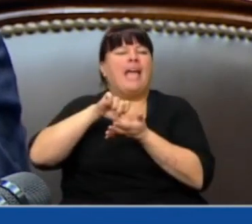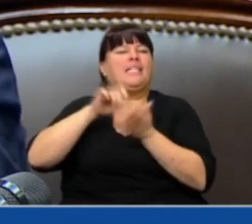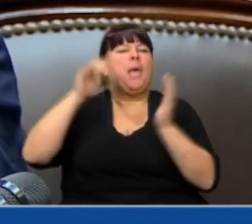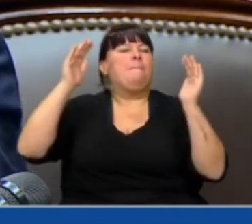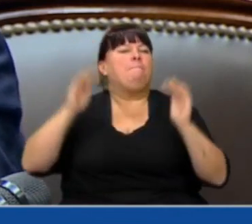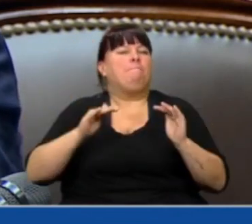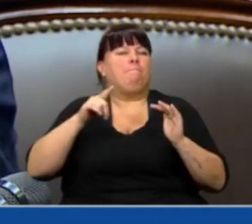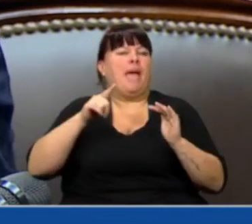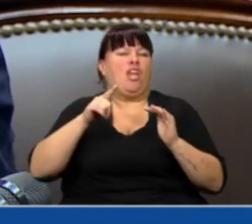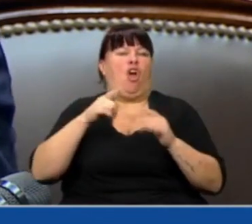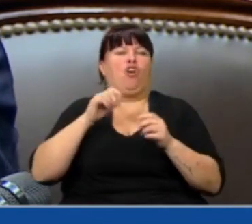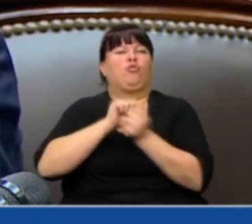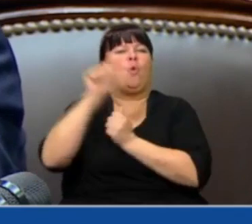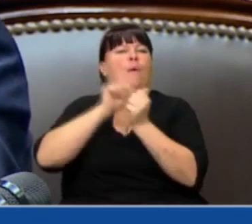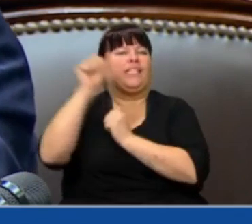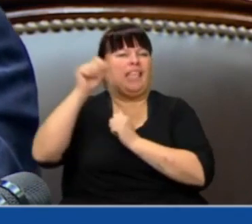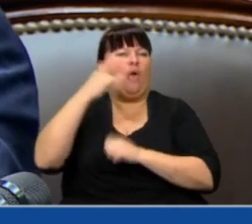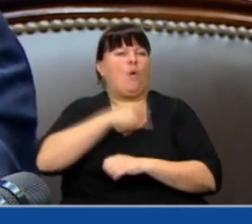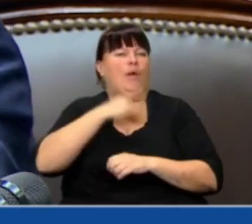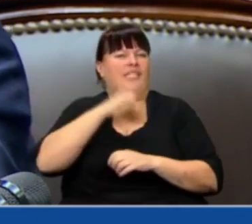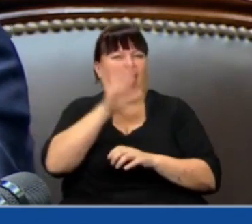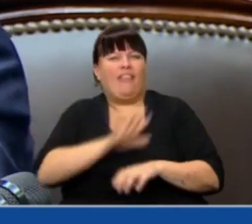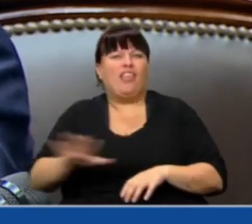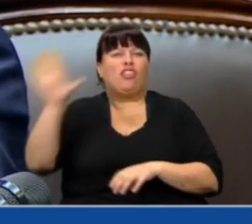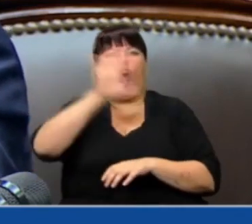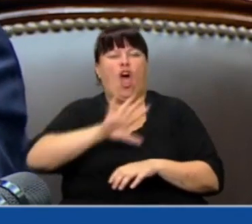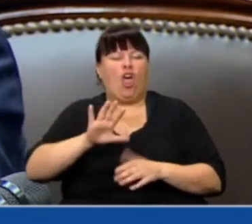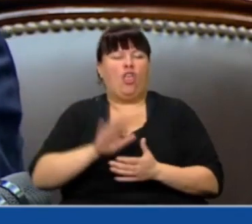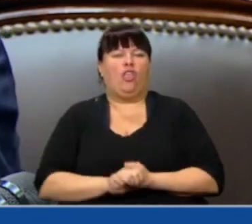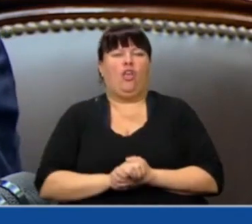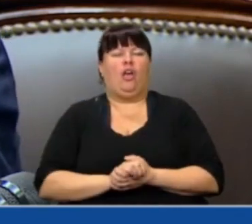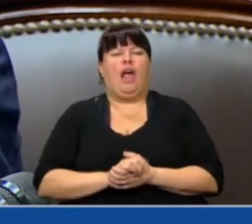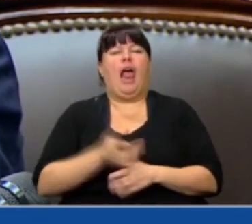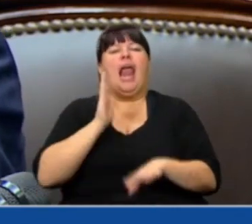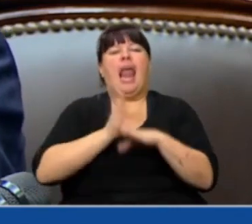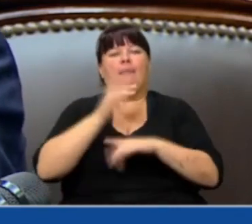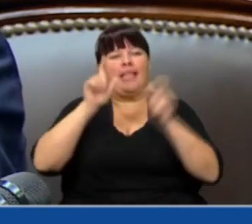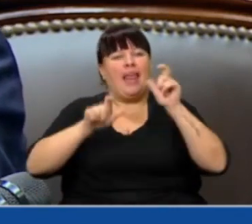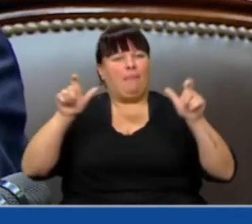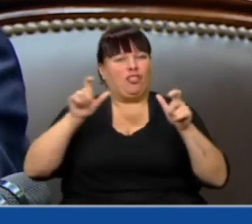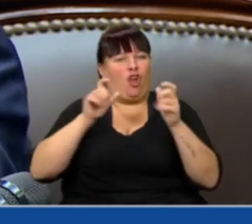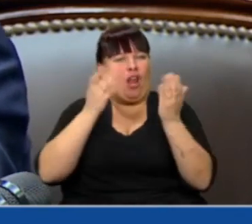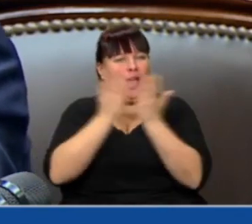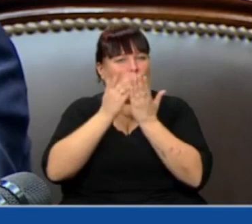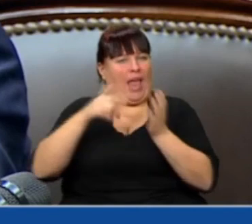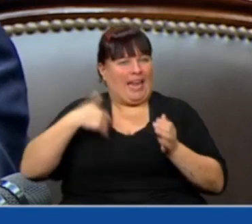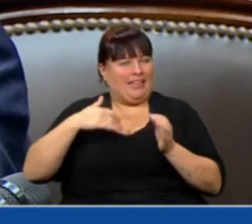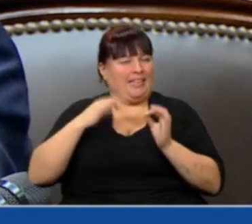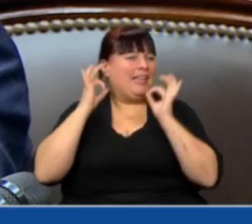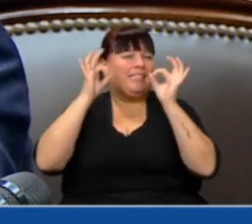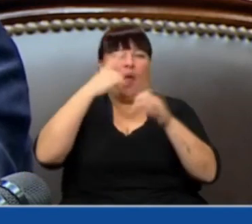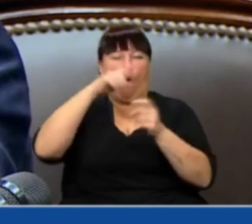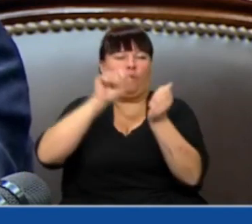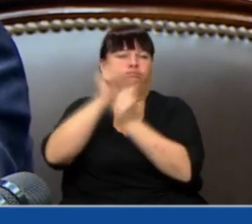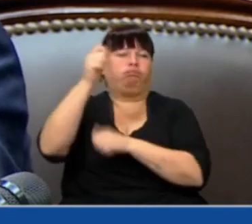menores graduados universitarios de la región. Apenas la mitad de los estudiantes argentinos llegan al último